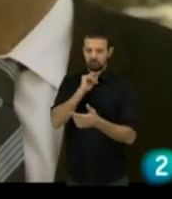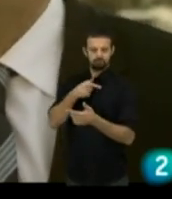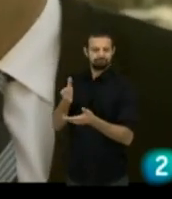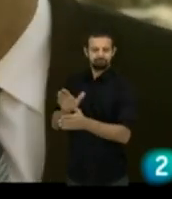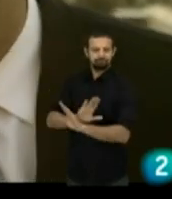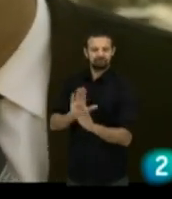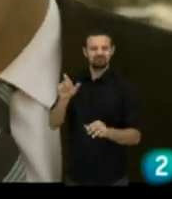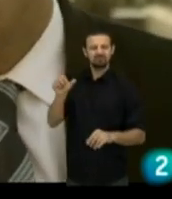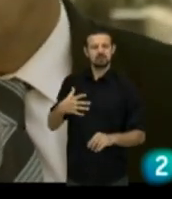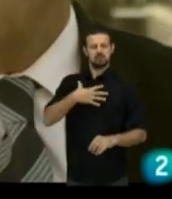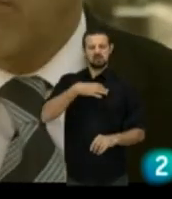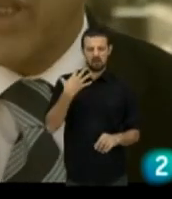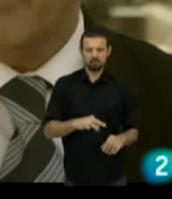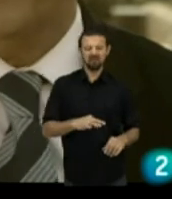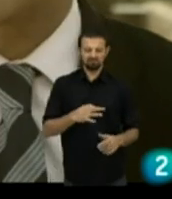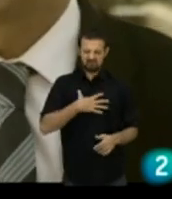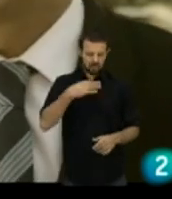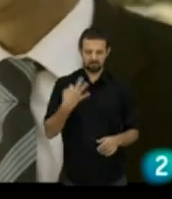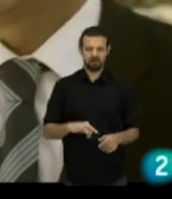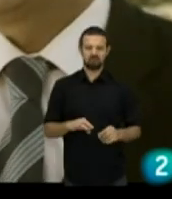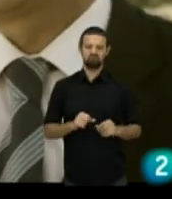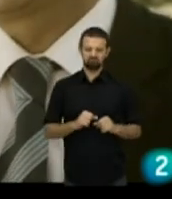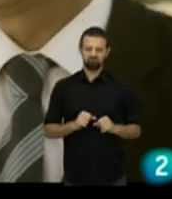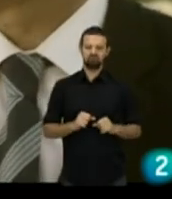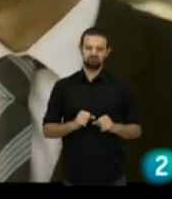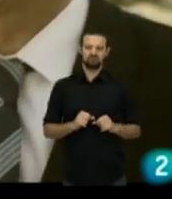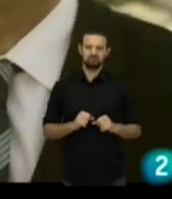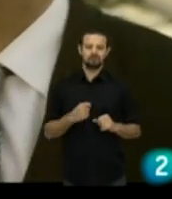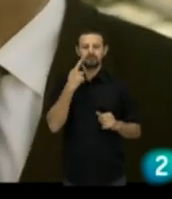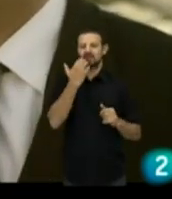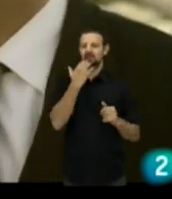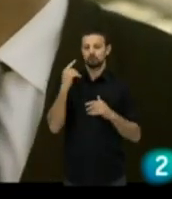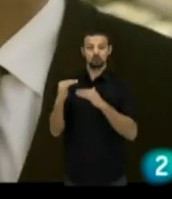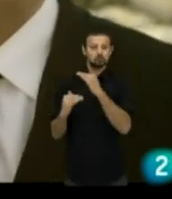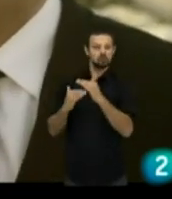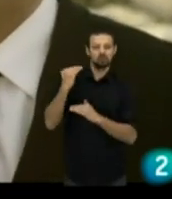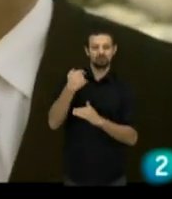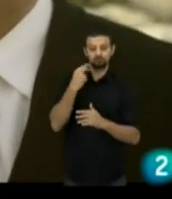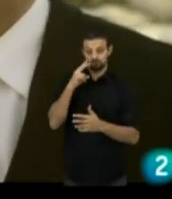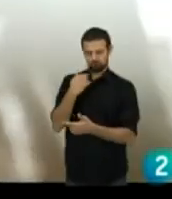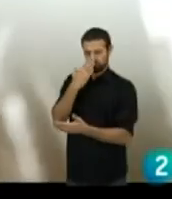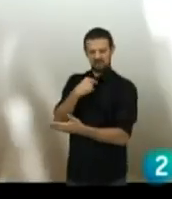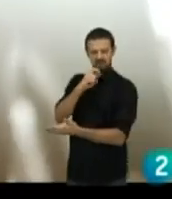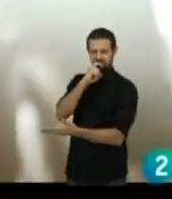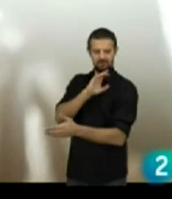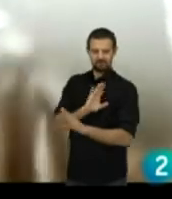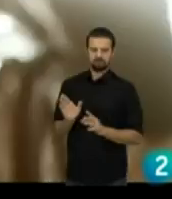que es muy capaz, muy capaz, y que es un ejemplo de superación envidiable.